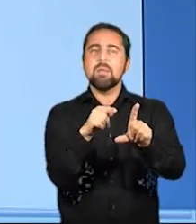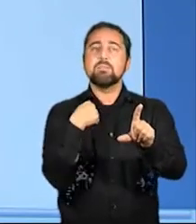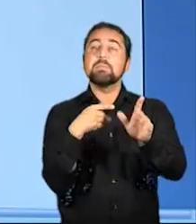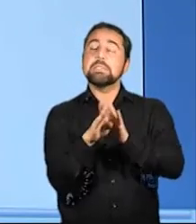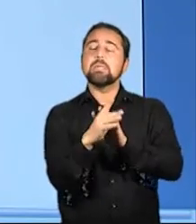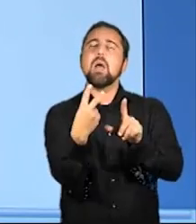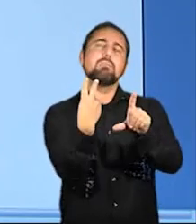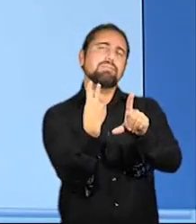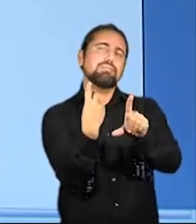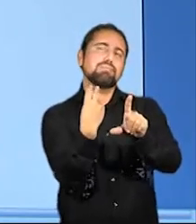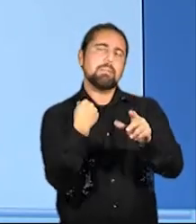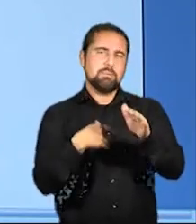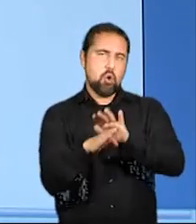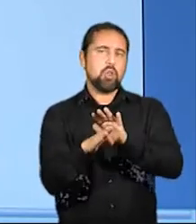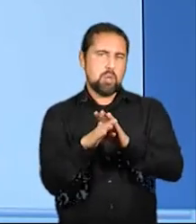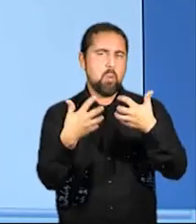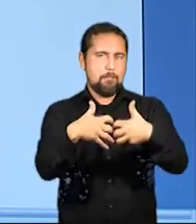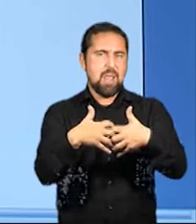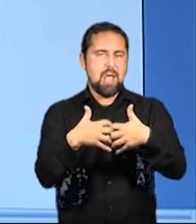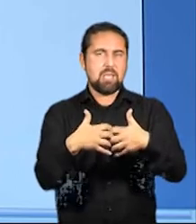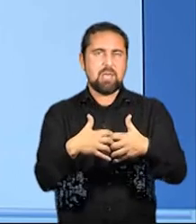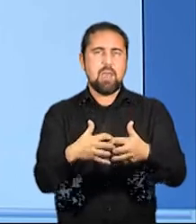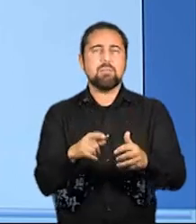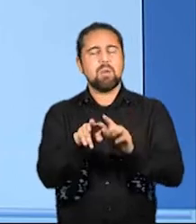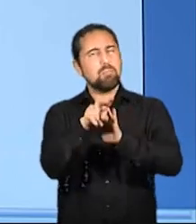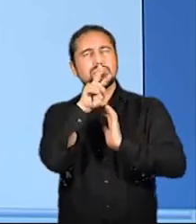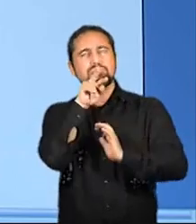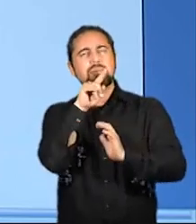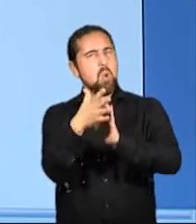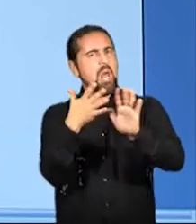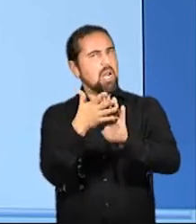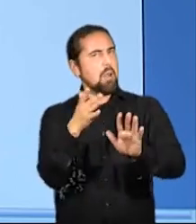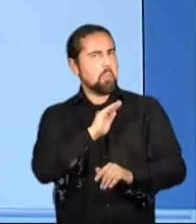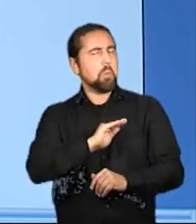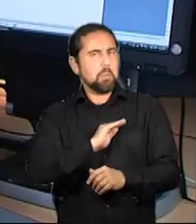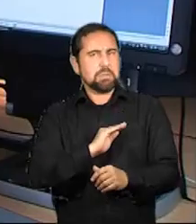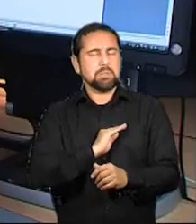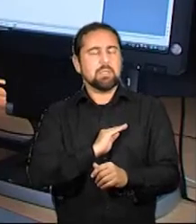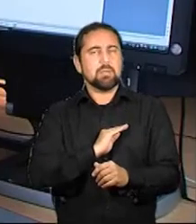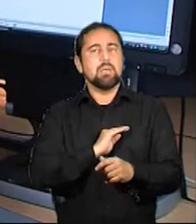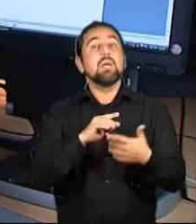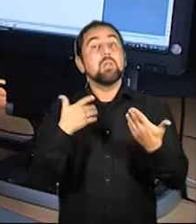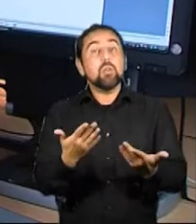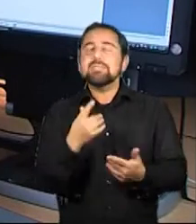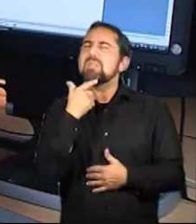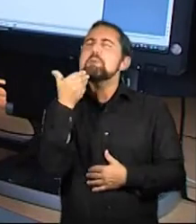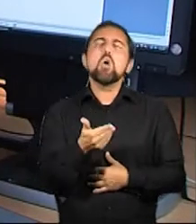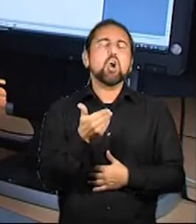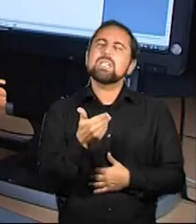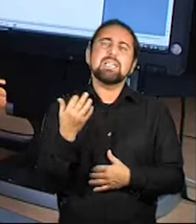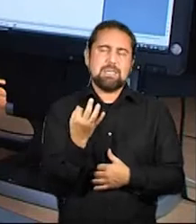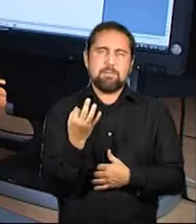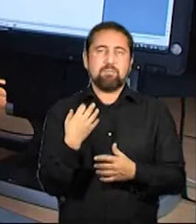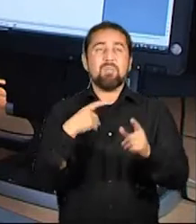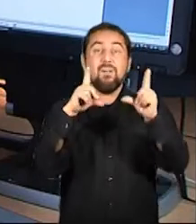al usuario si desea escribir una carta, coma, después de que éste haya tecleado, comillas de arjo, comillas en el documento, punto. Entonces es muy importante que